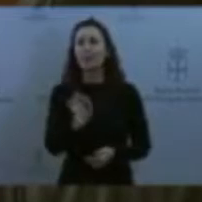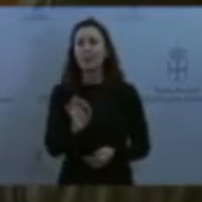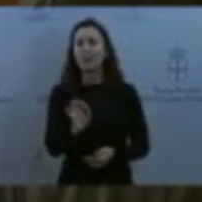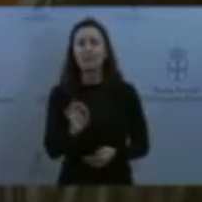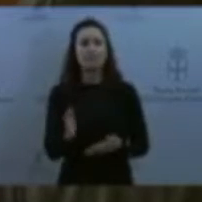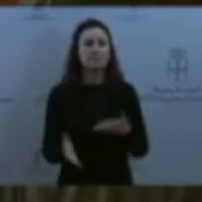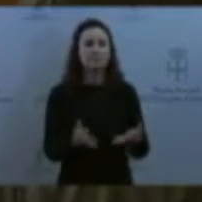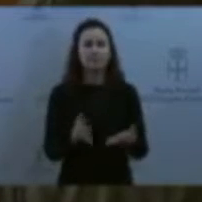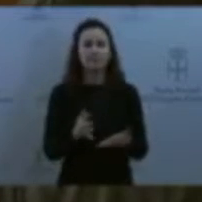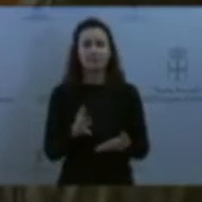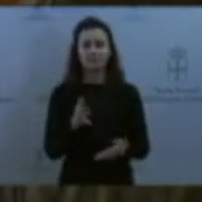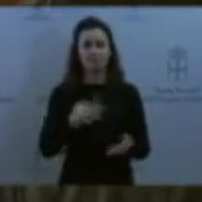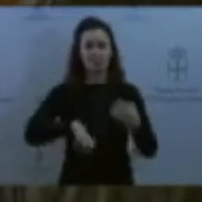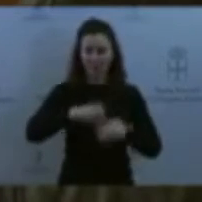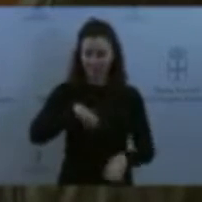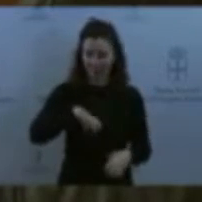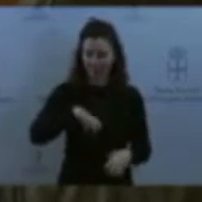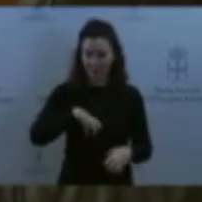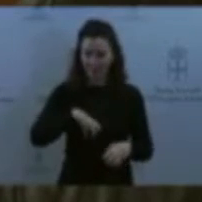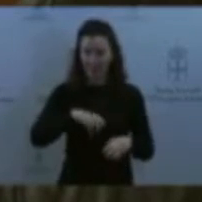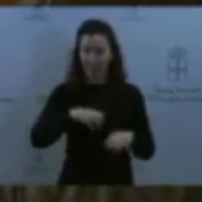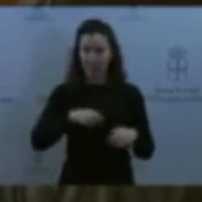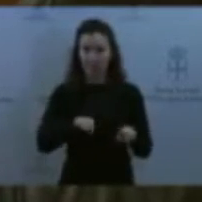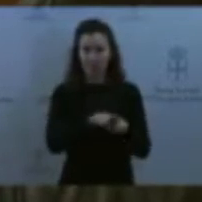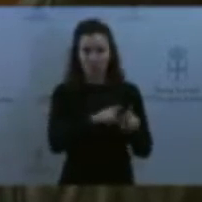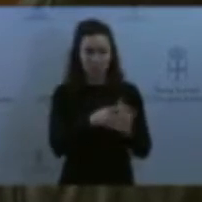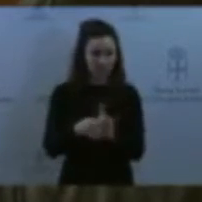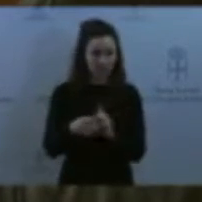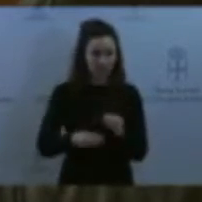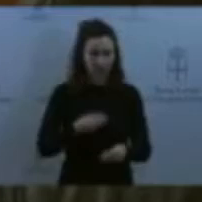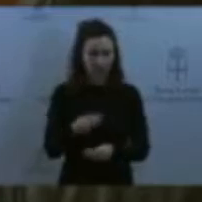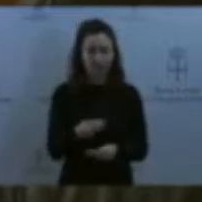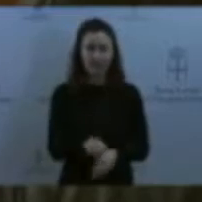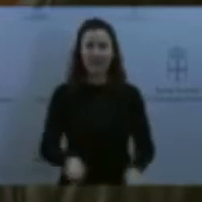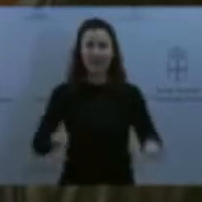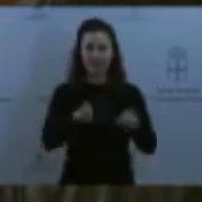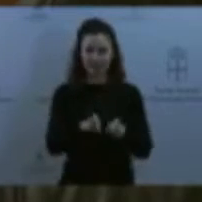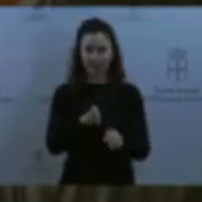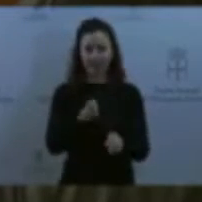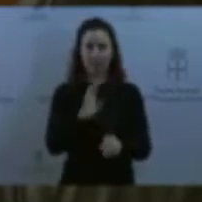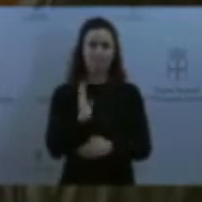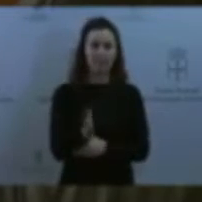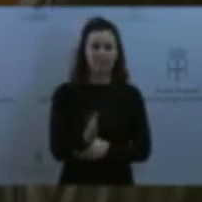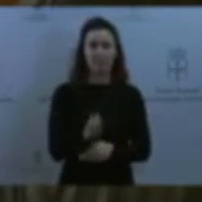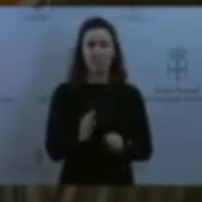aquello pueda llevarse a cabo y restituir el daño causado. Los procedimientos de la Administración,